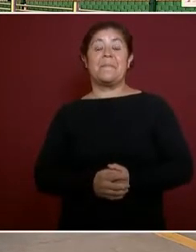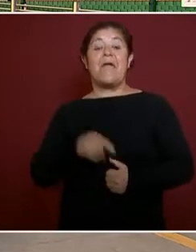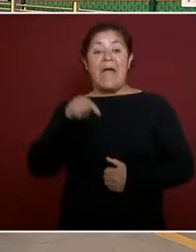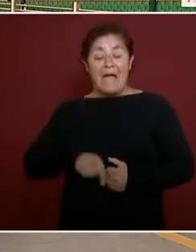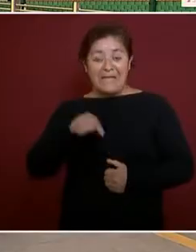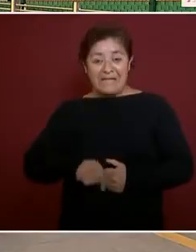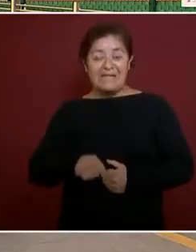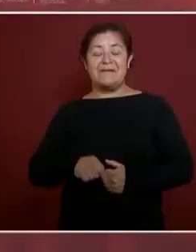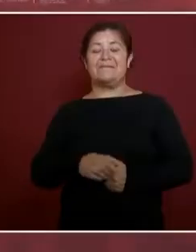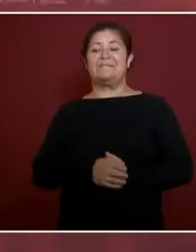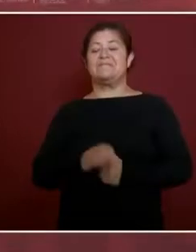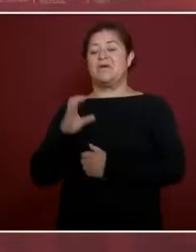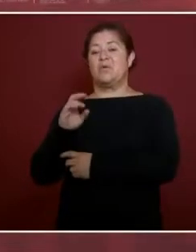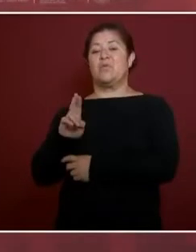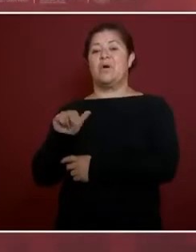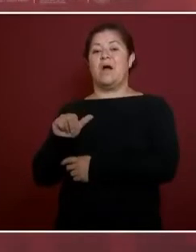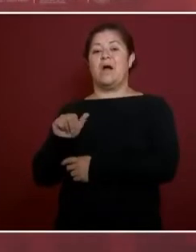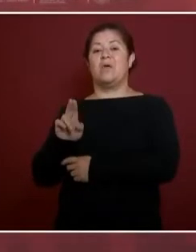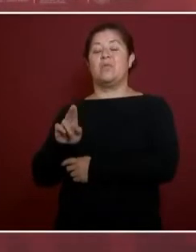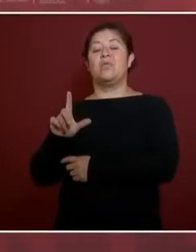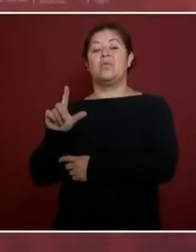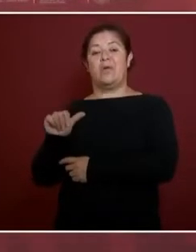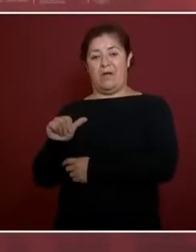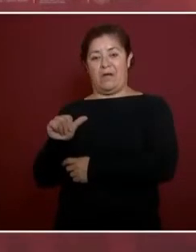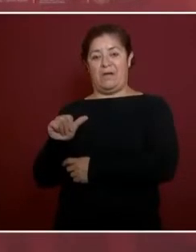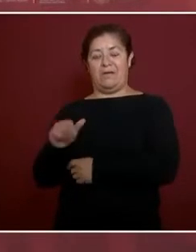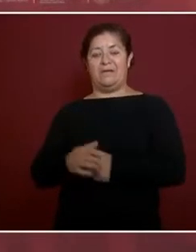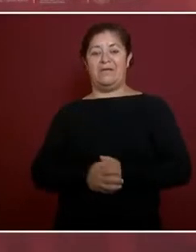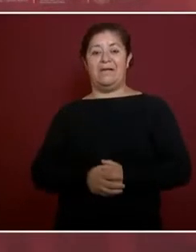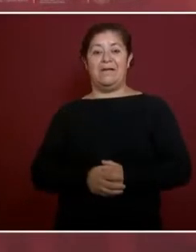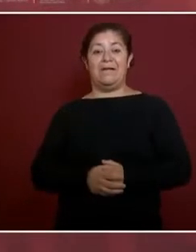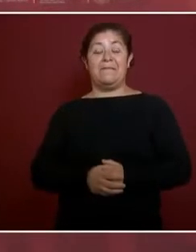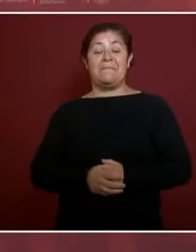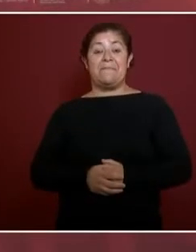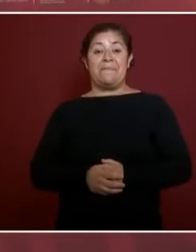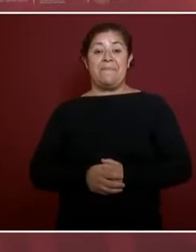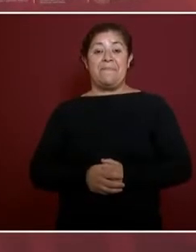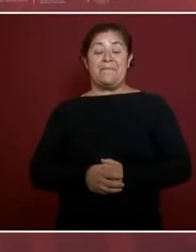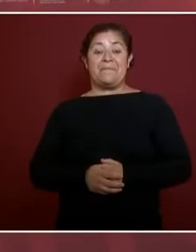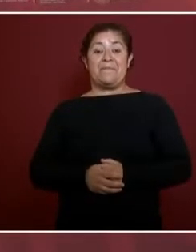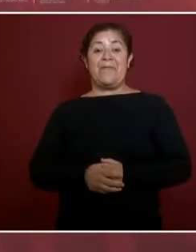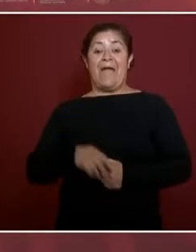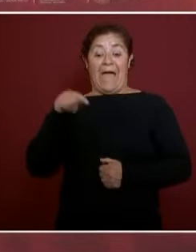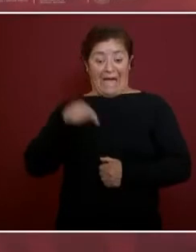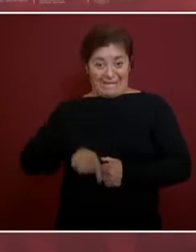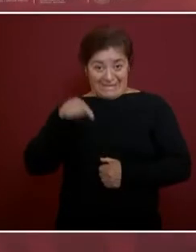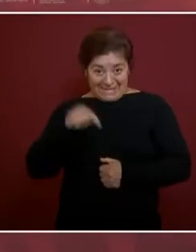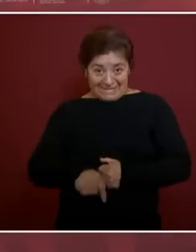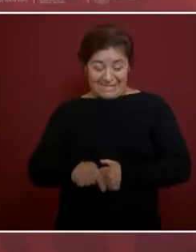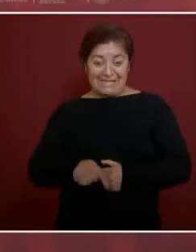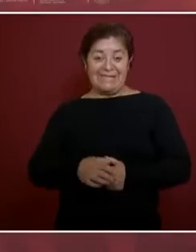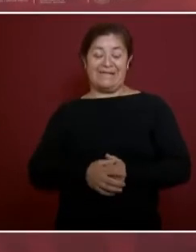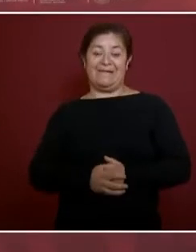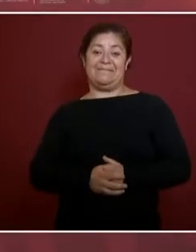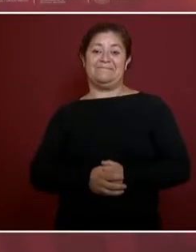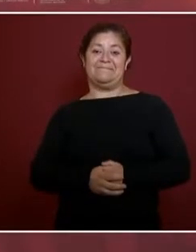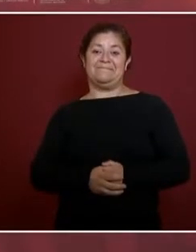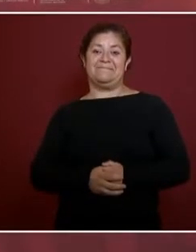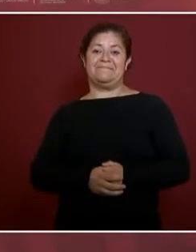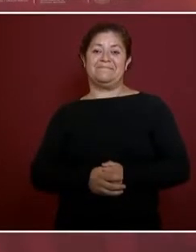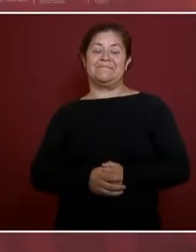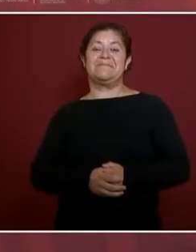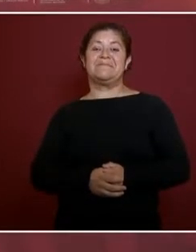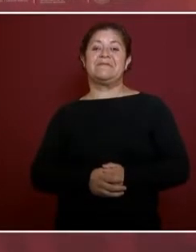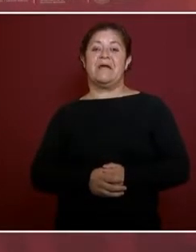Coaula, aquí en Coaula me